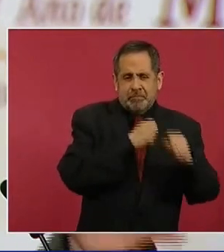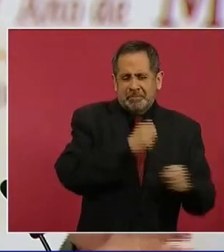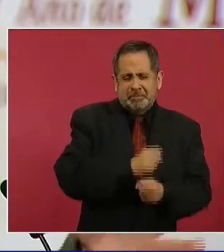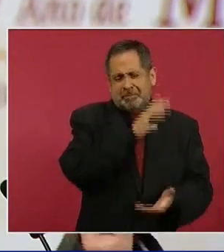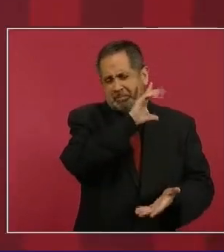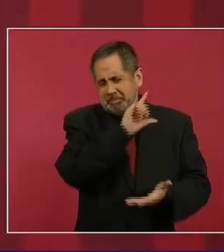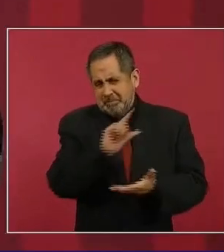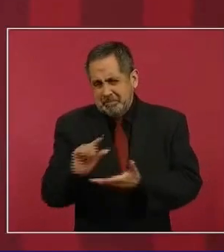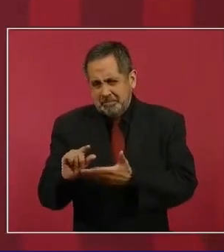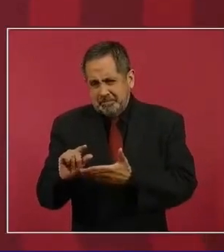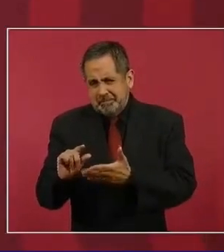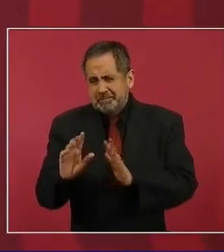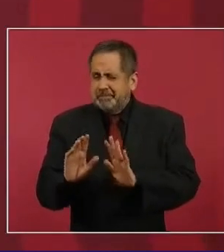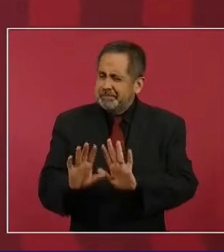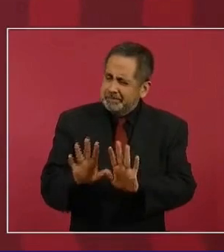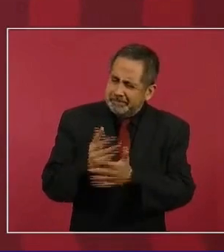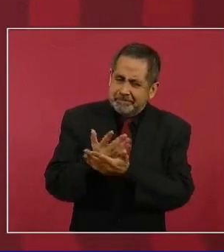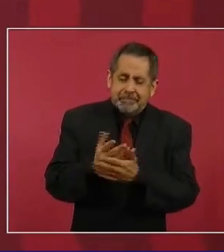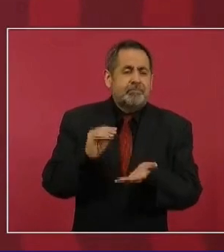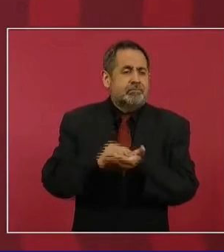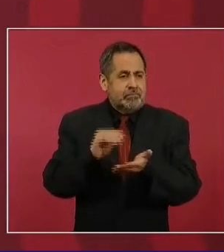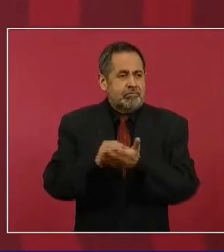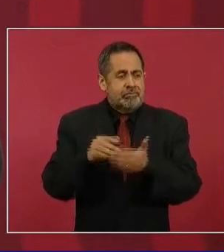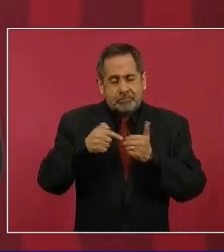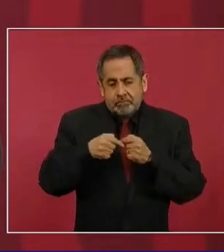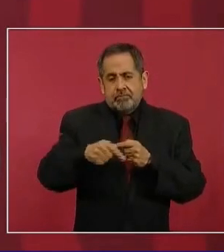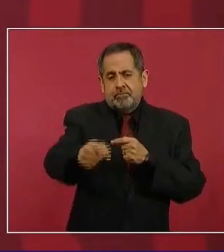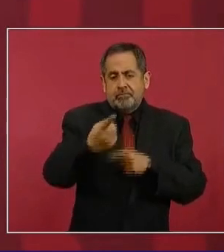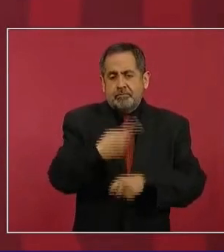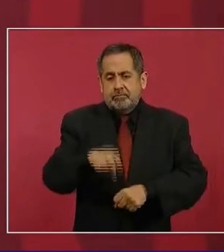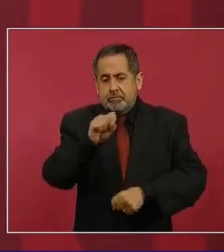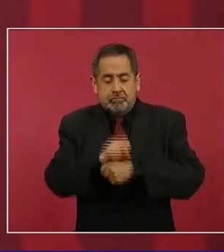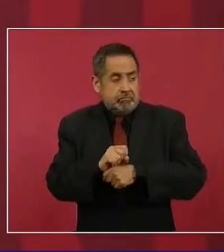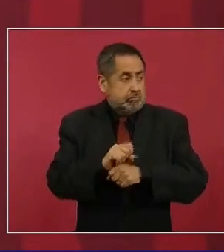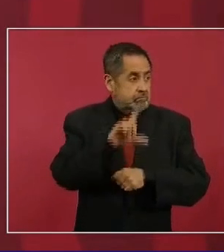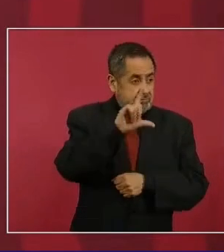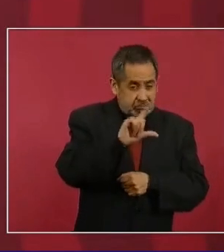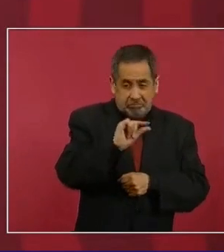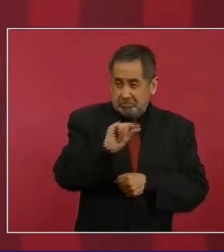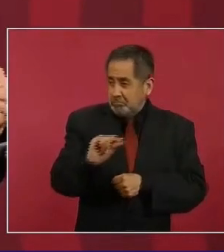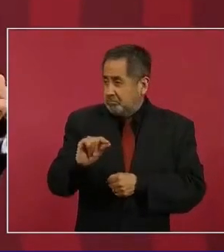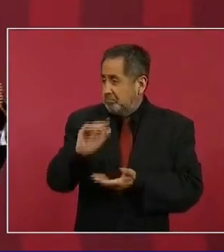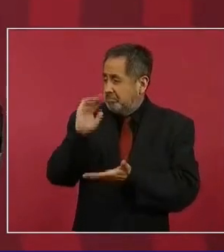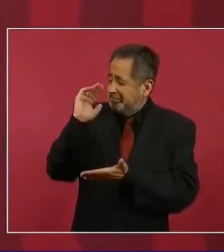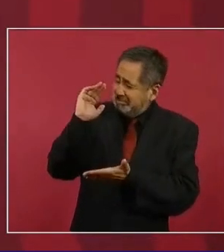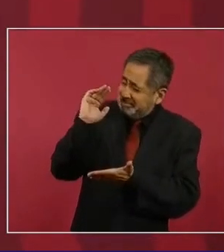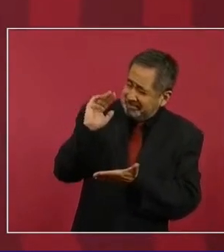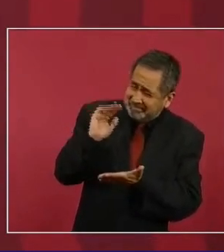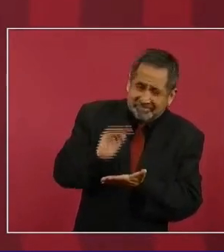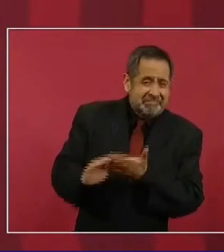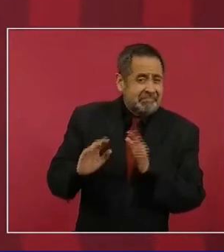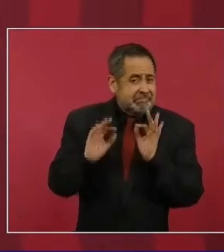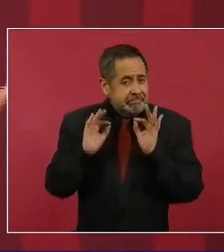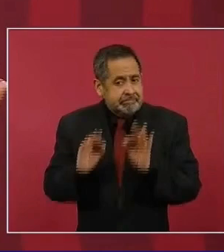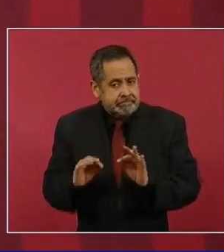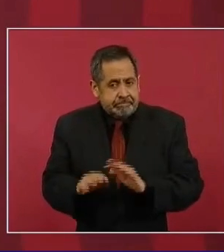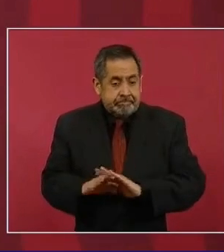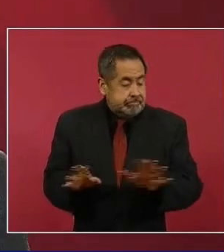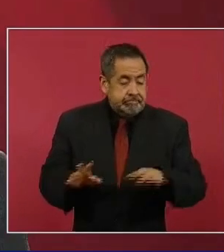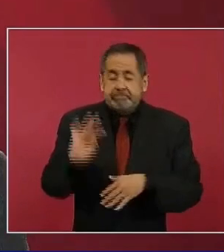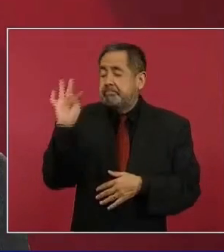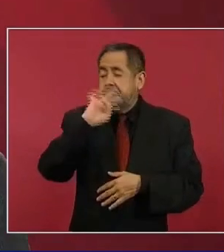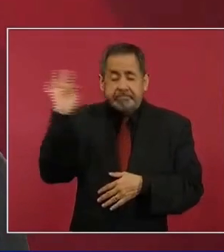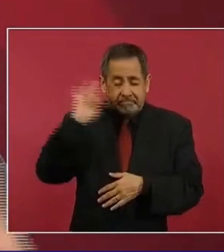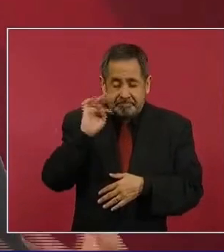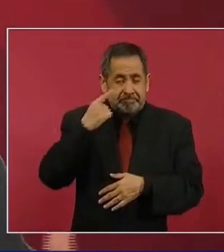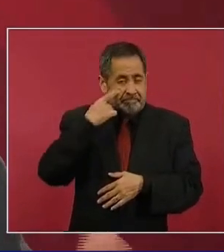queremos observar algunas semanas más que esta reducción se mantenga y que se mantenga estable. Si fuera esa la